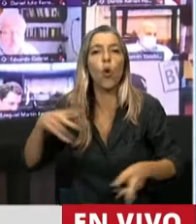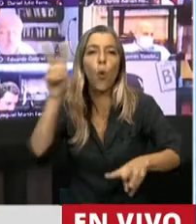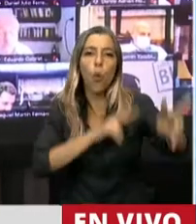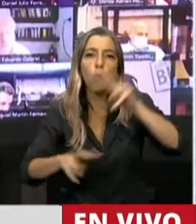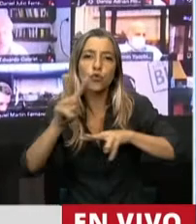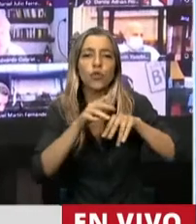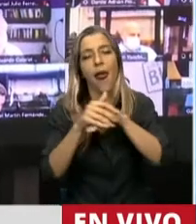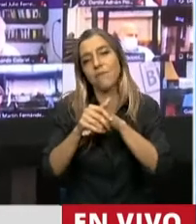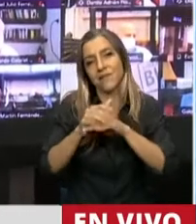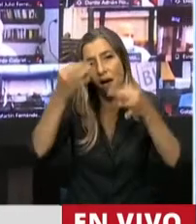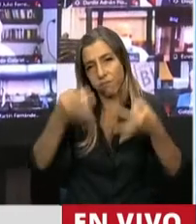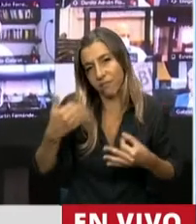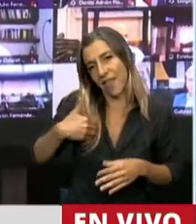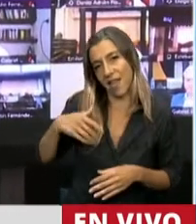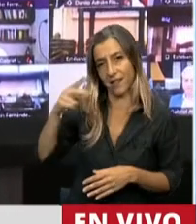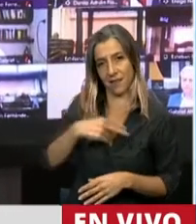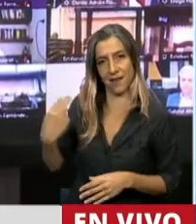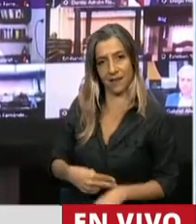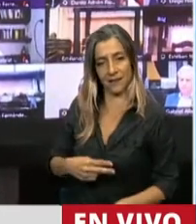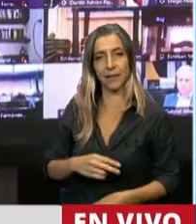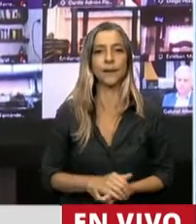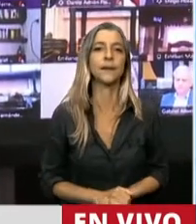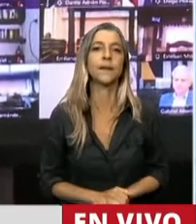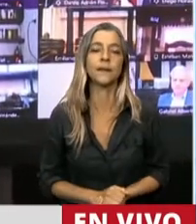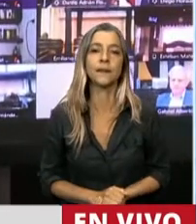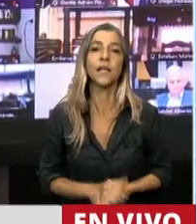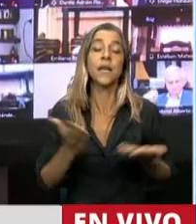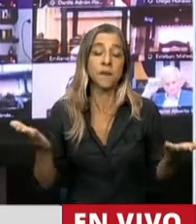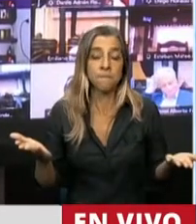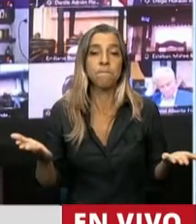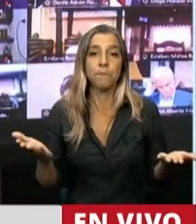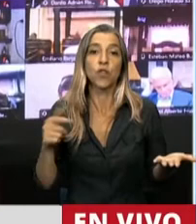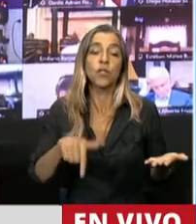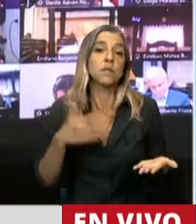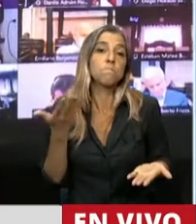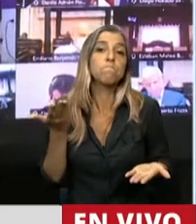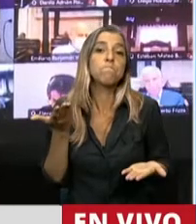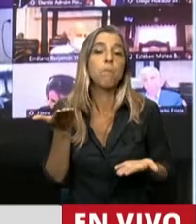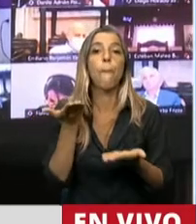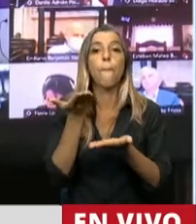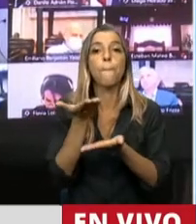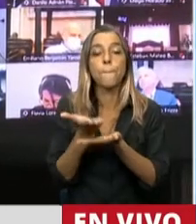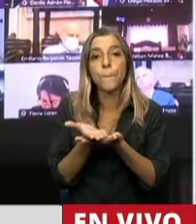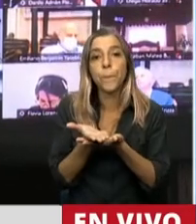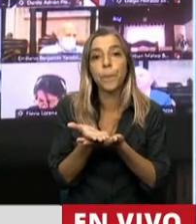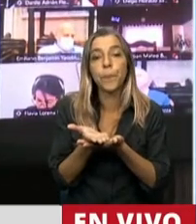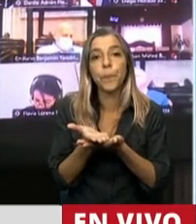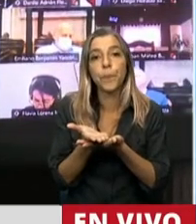entre China y Argentina. Así que, bueno, en ese caso pido, al haber habido